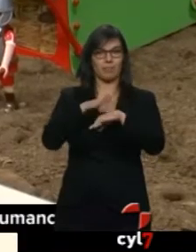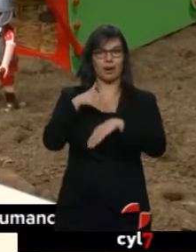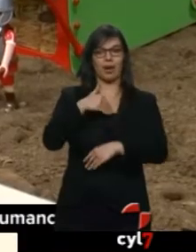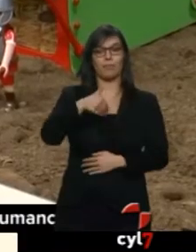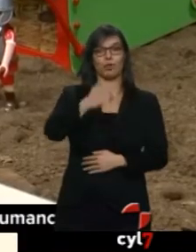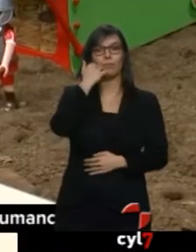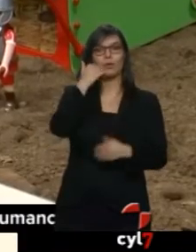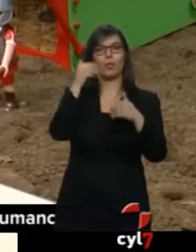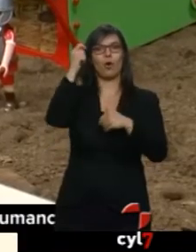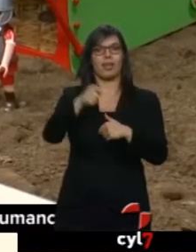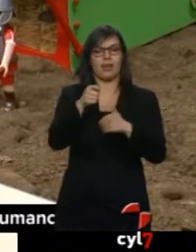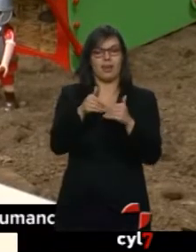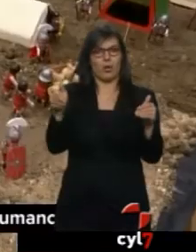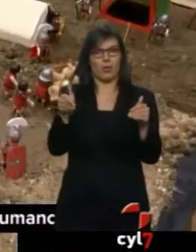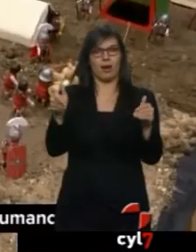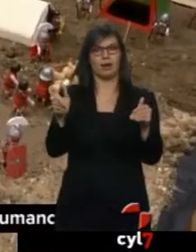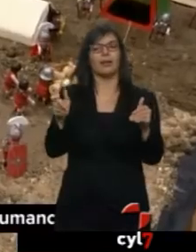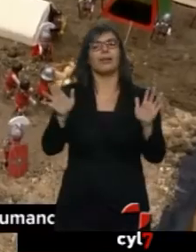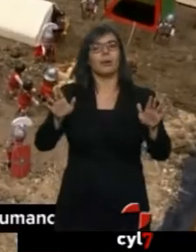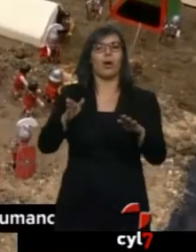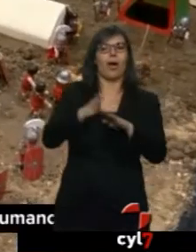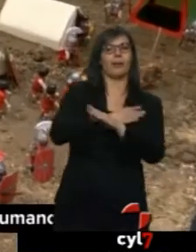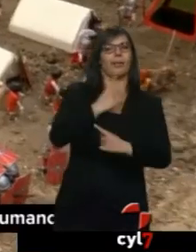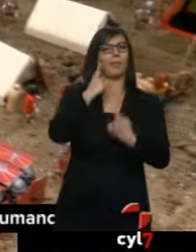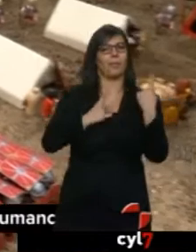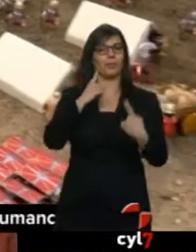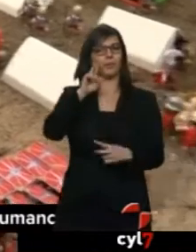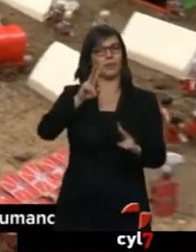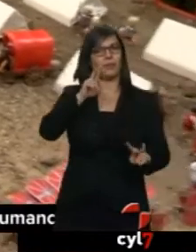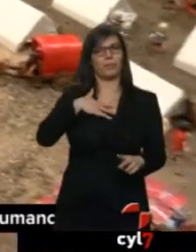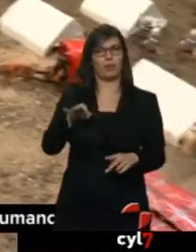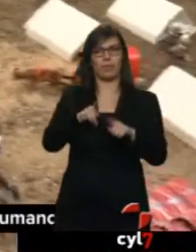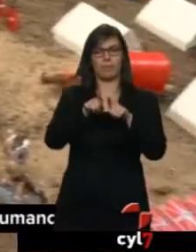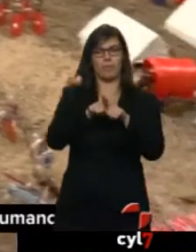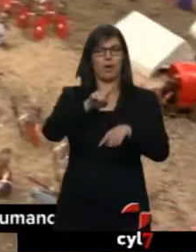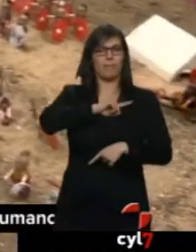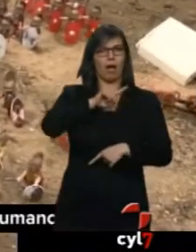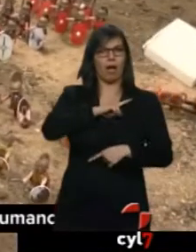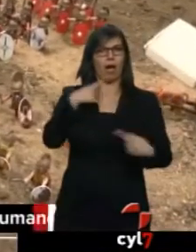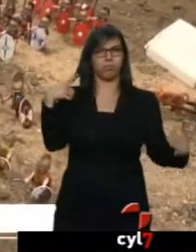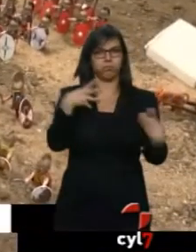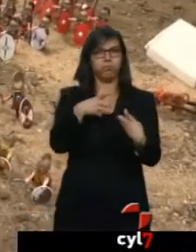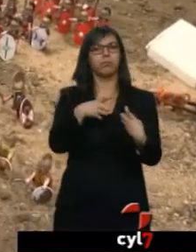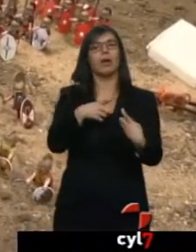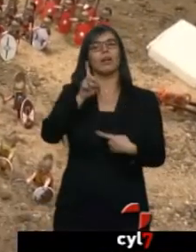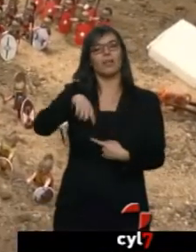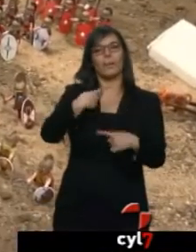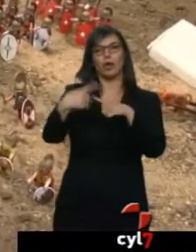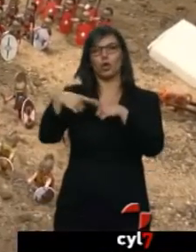Pero ya se pueden ver algunas batallas, el campamento de escisión o detalles de la cultura celtibera.